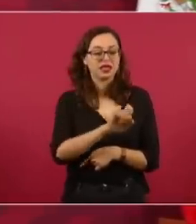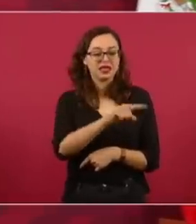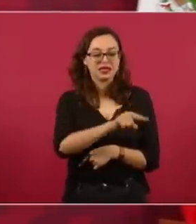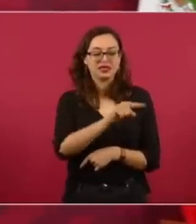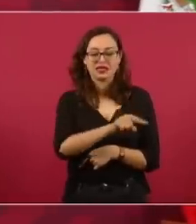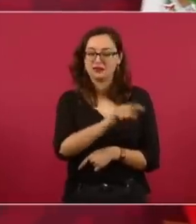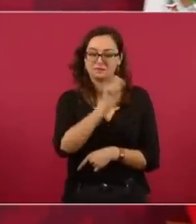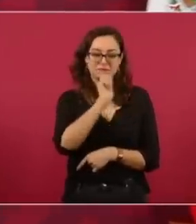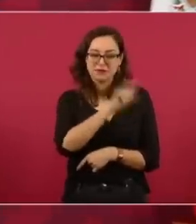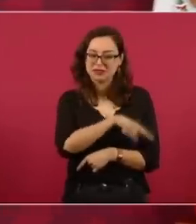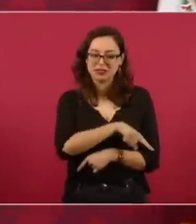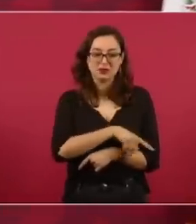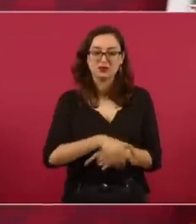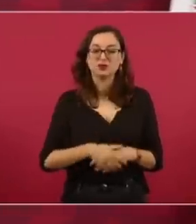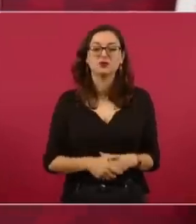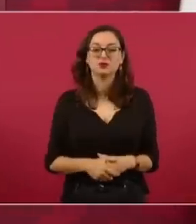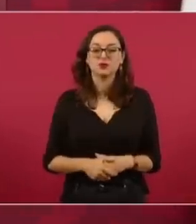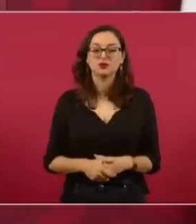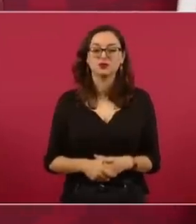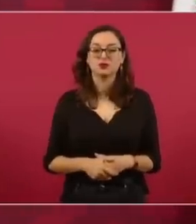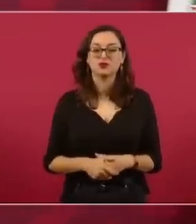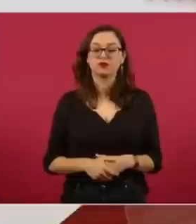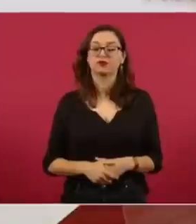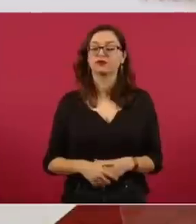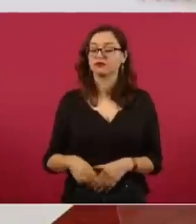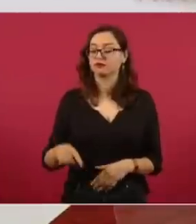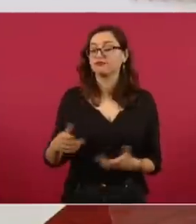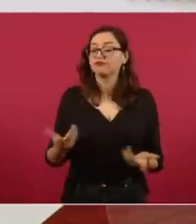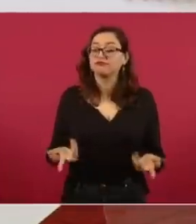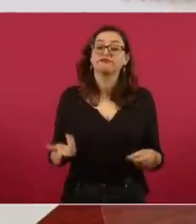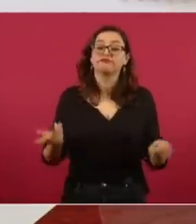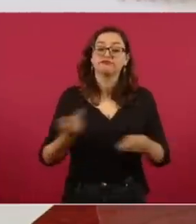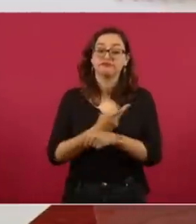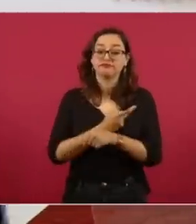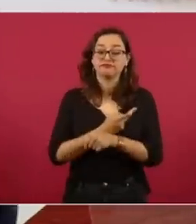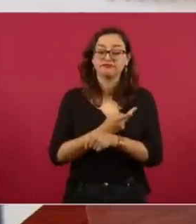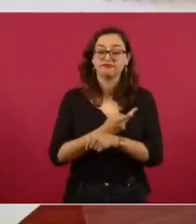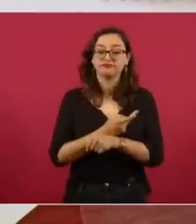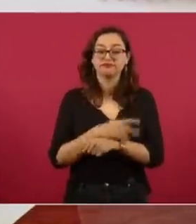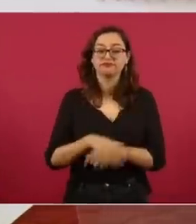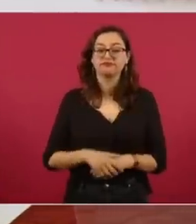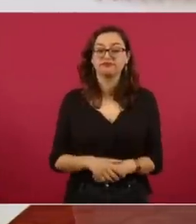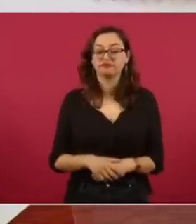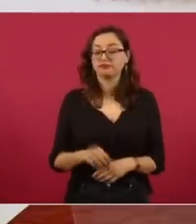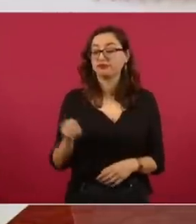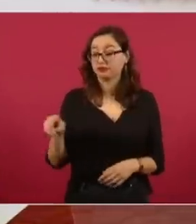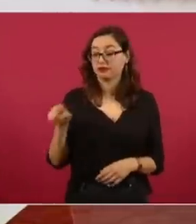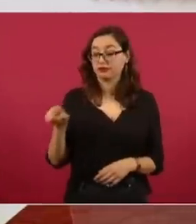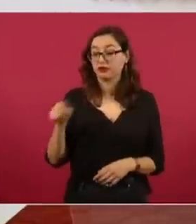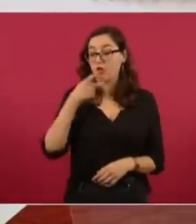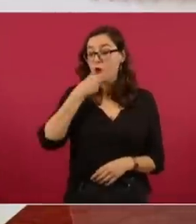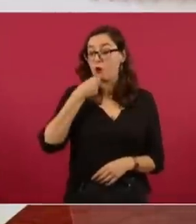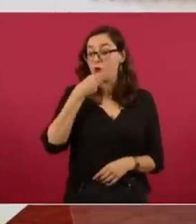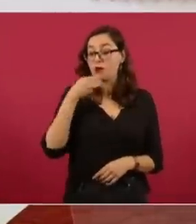tan famoso Mario de Constanza que hasta escribía en la jornada.